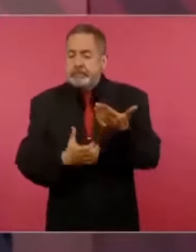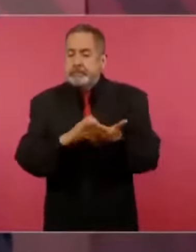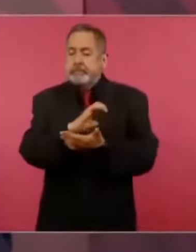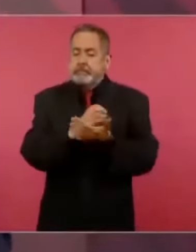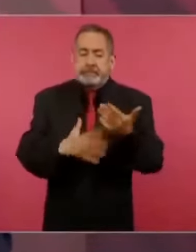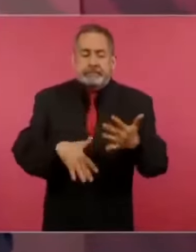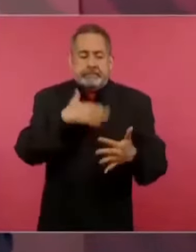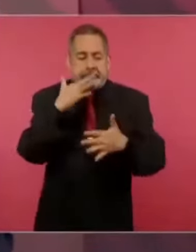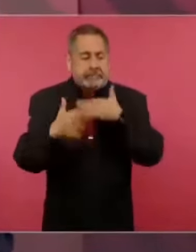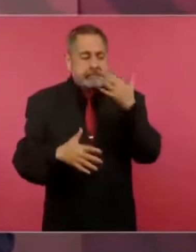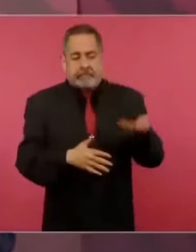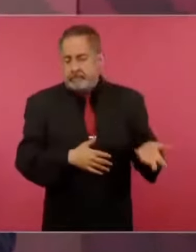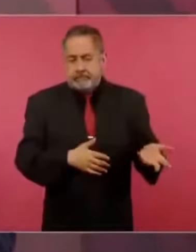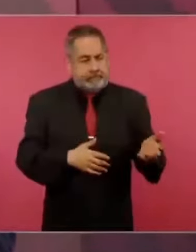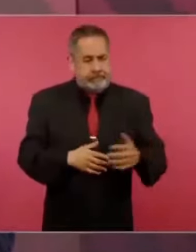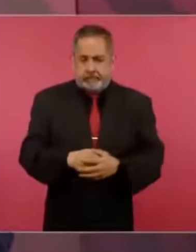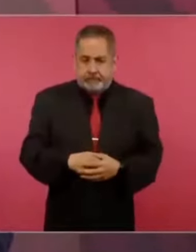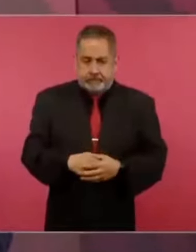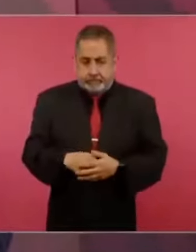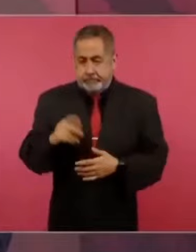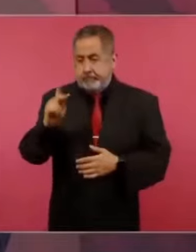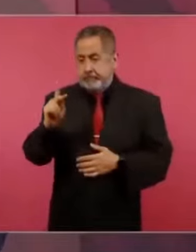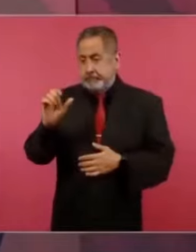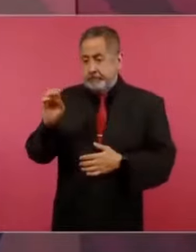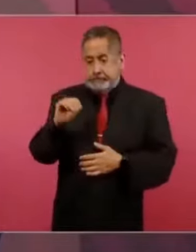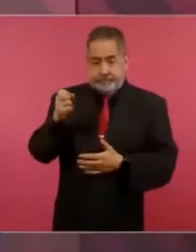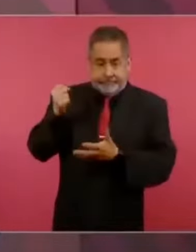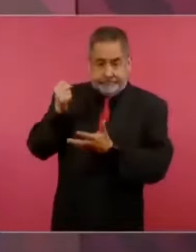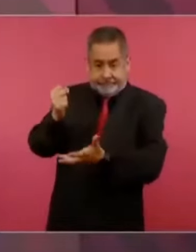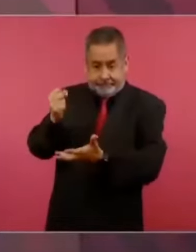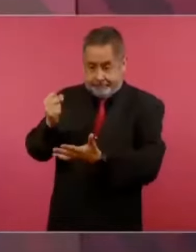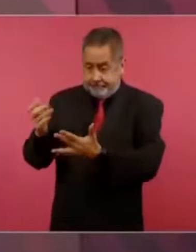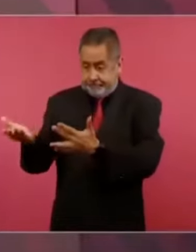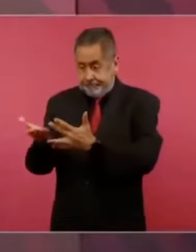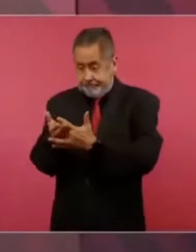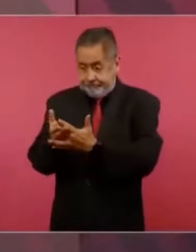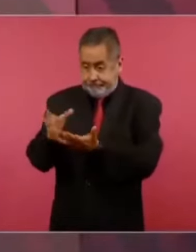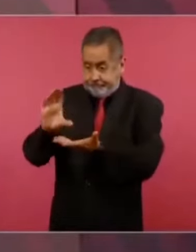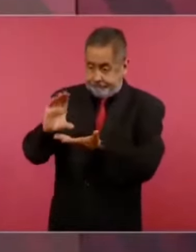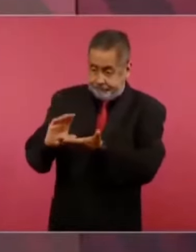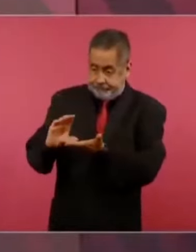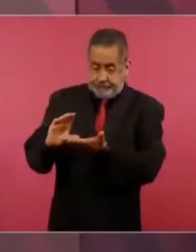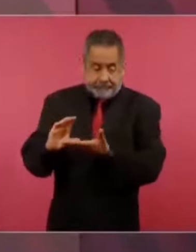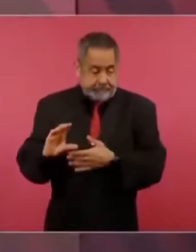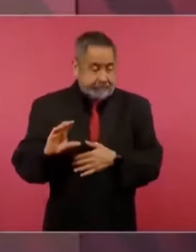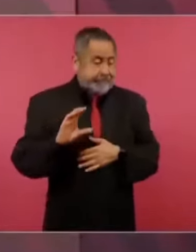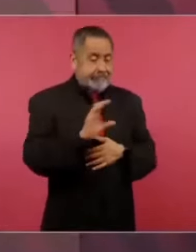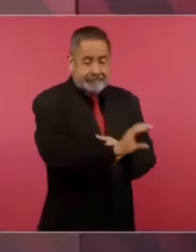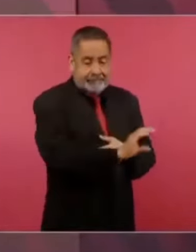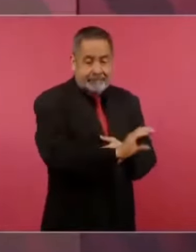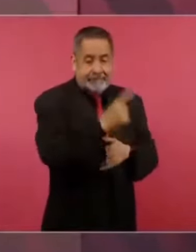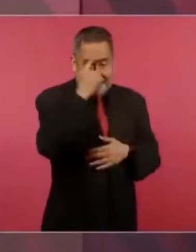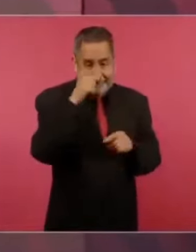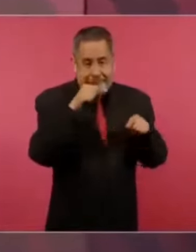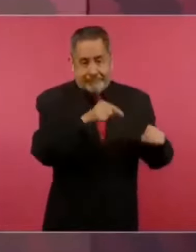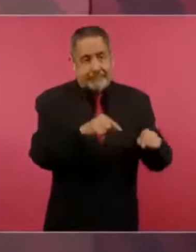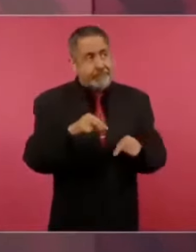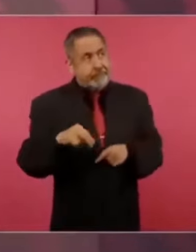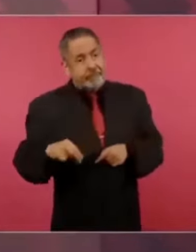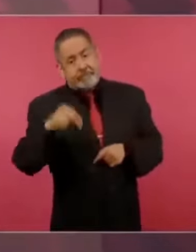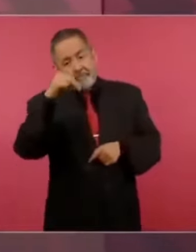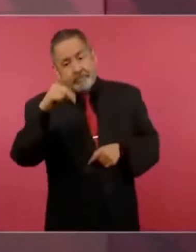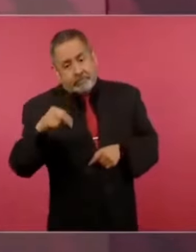La mitad de la inversión de Pemex durante el periodo neoliberal, la mitad se destinó al norte,